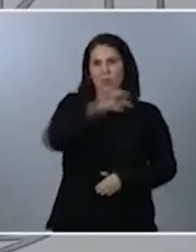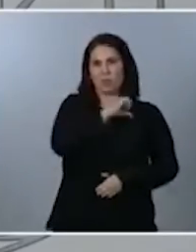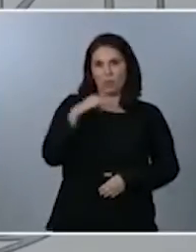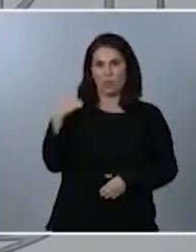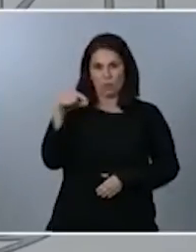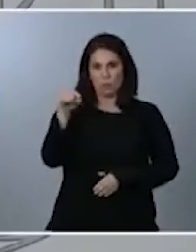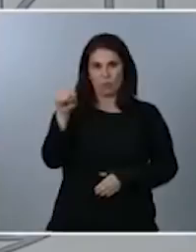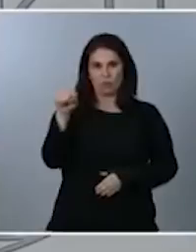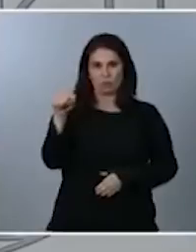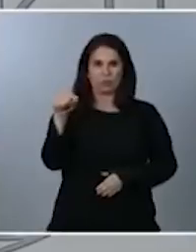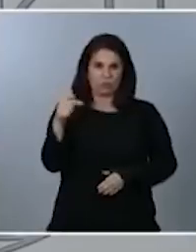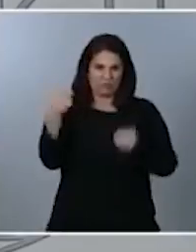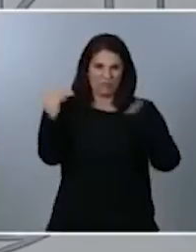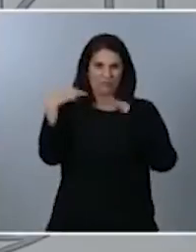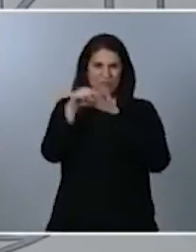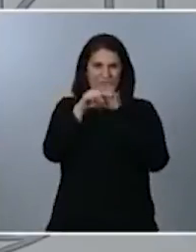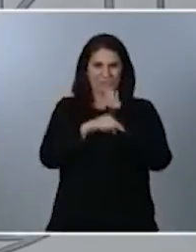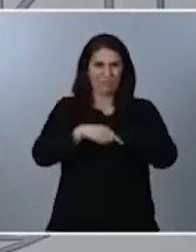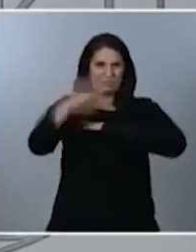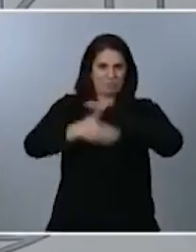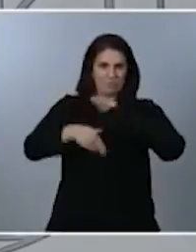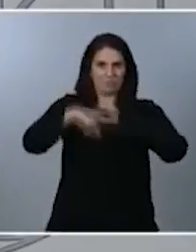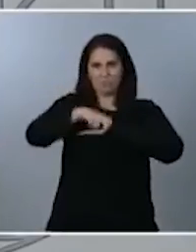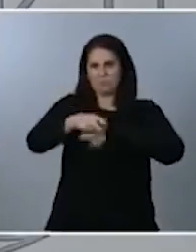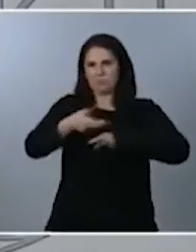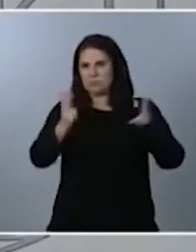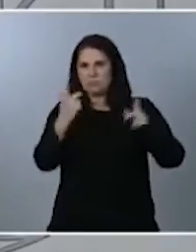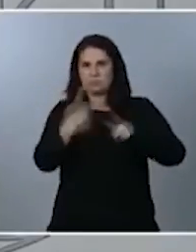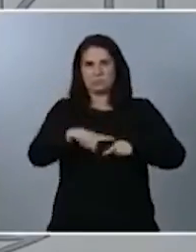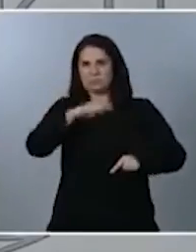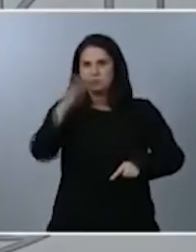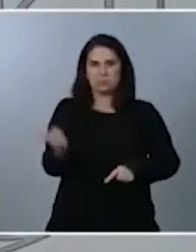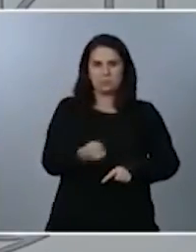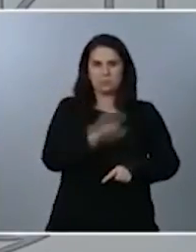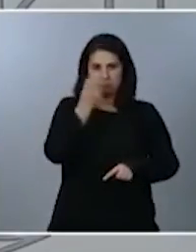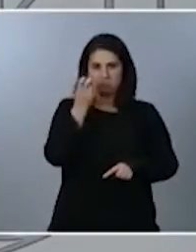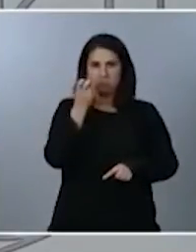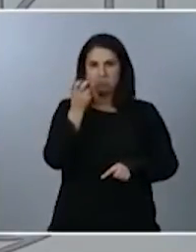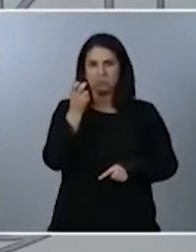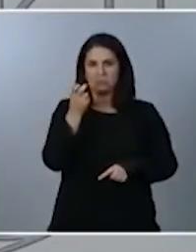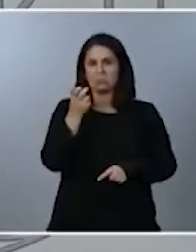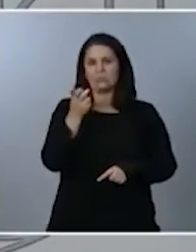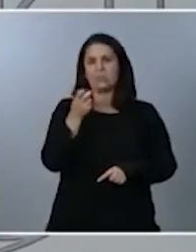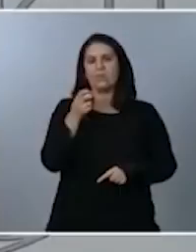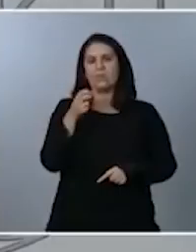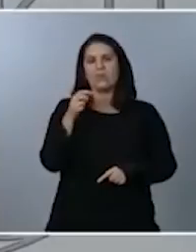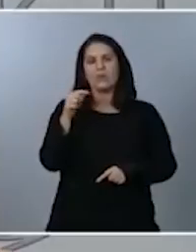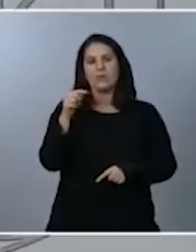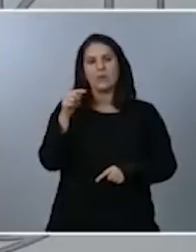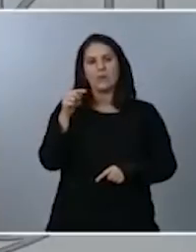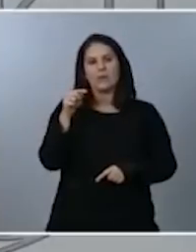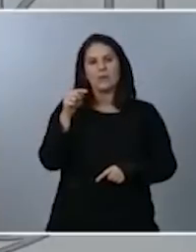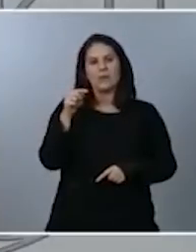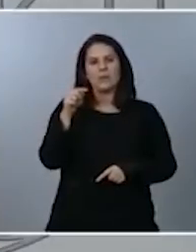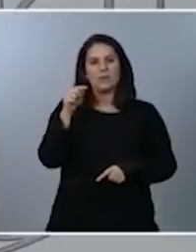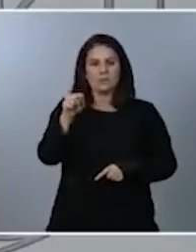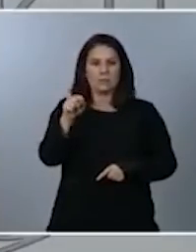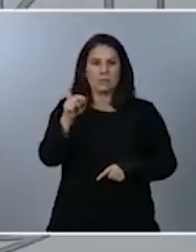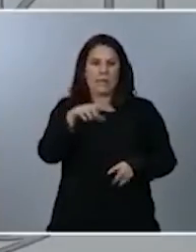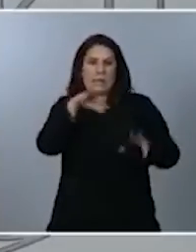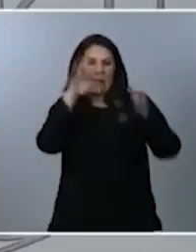de esos derechos y libertades a partir de que se ponga en vigor este nuevo decreto de alarma, evidentemente entiendo que darán